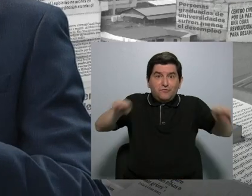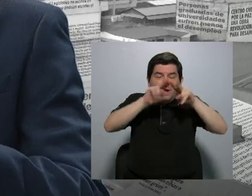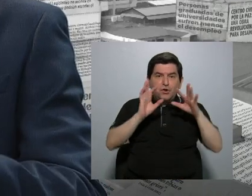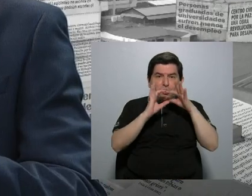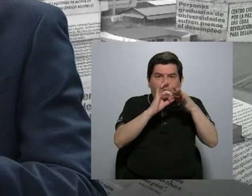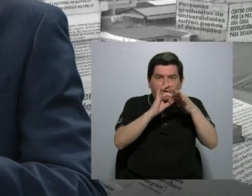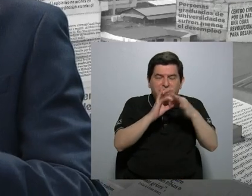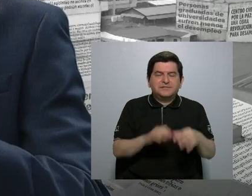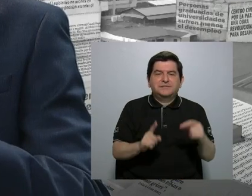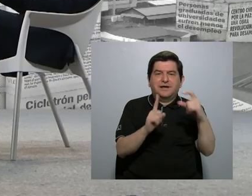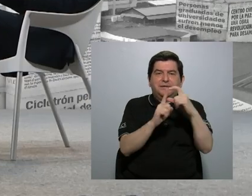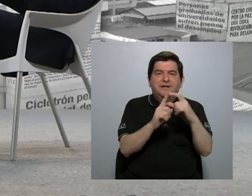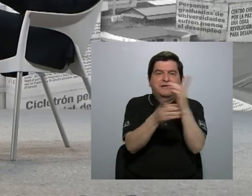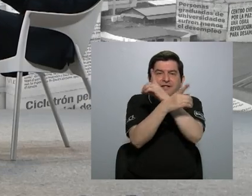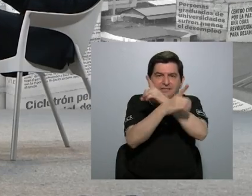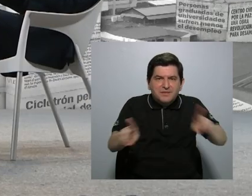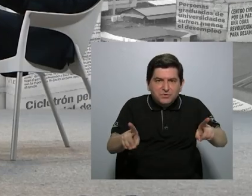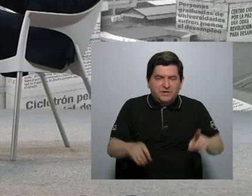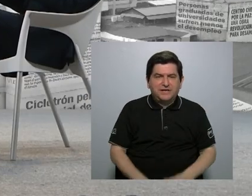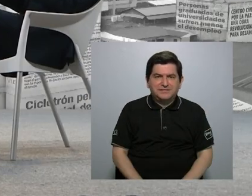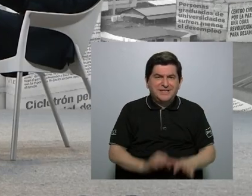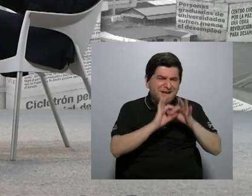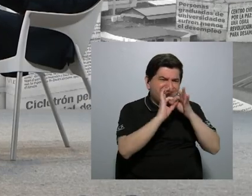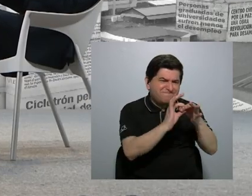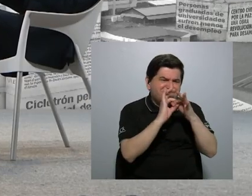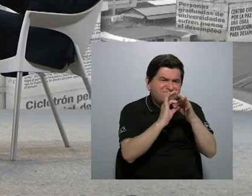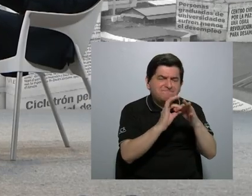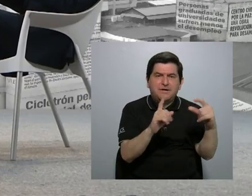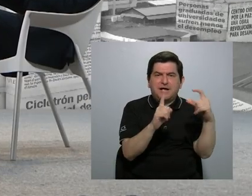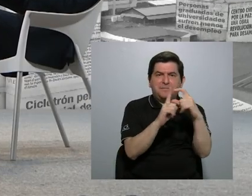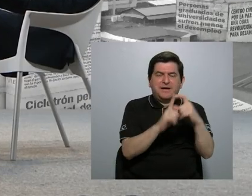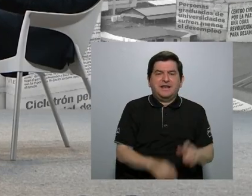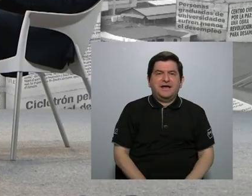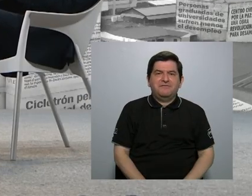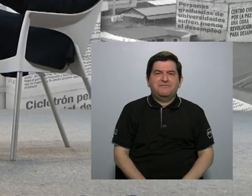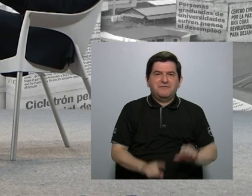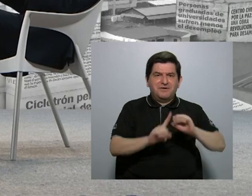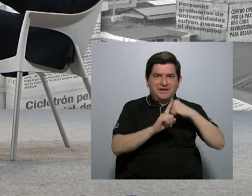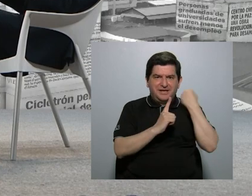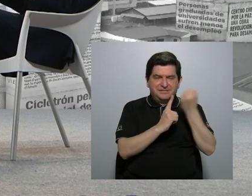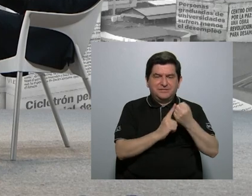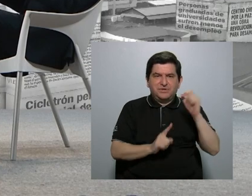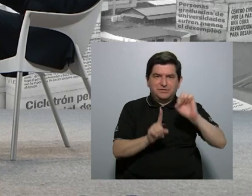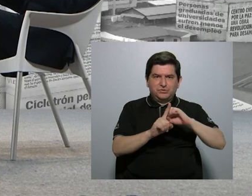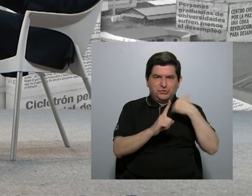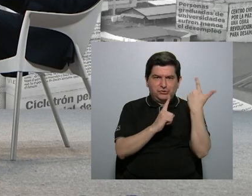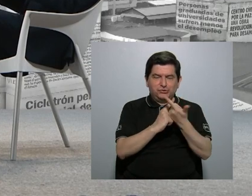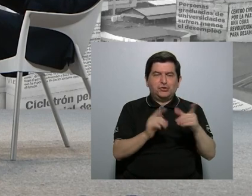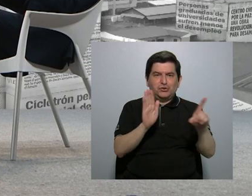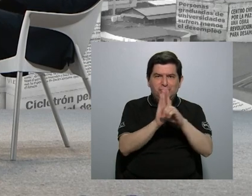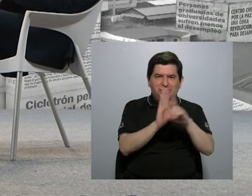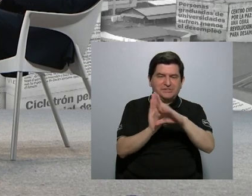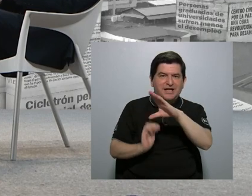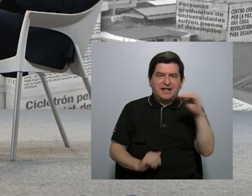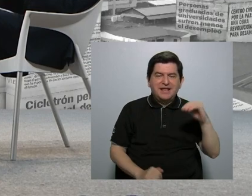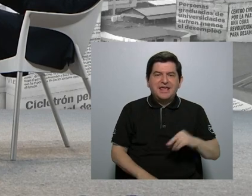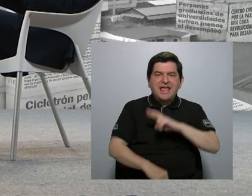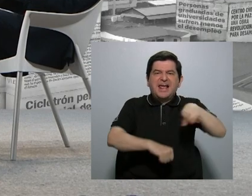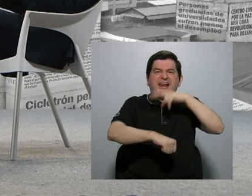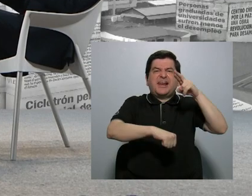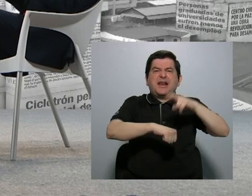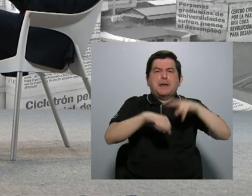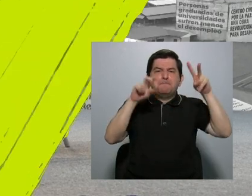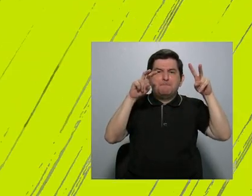palabra democracia, que también van muy juntos a la palabra Estado Social de Derecho, que van muy juntos a la palabra república.